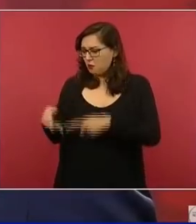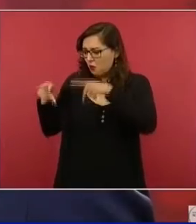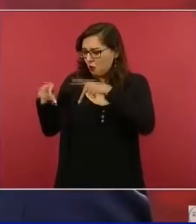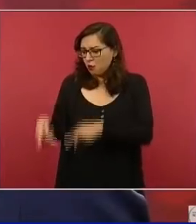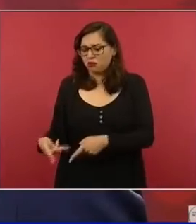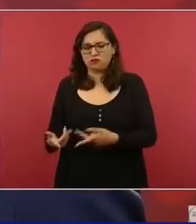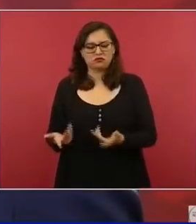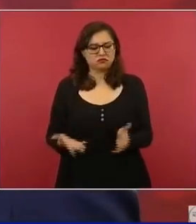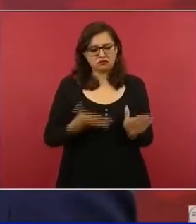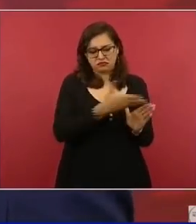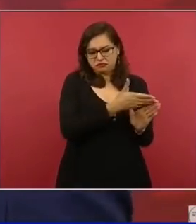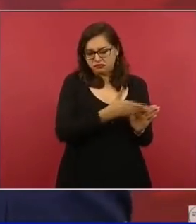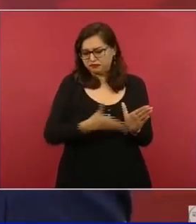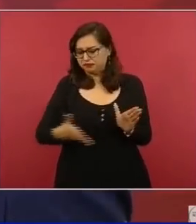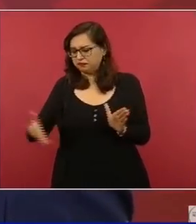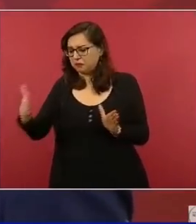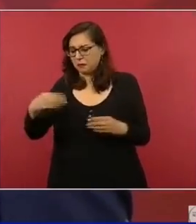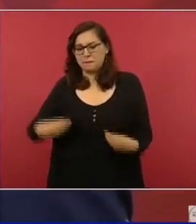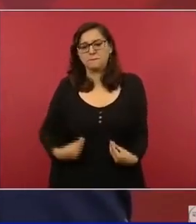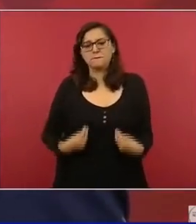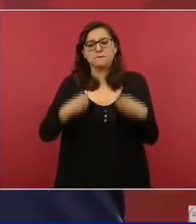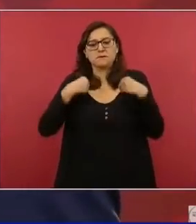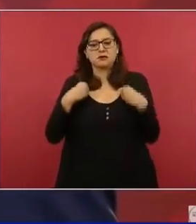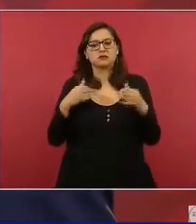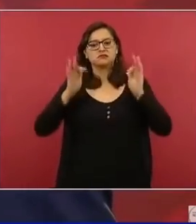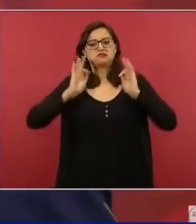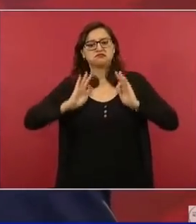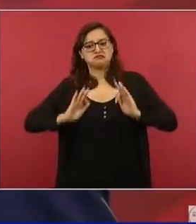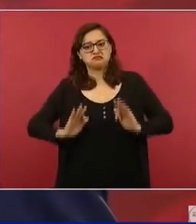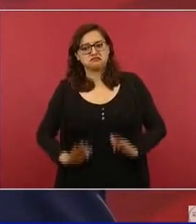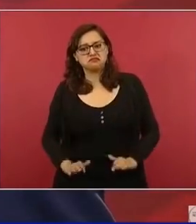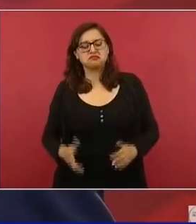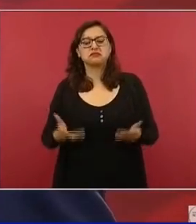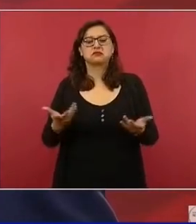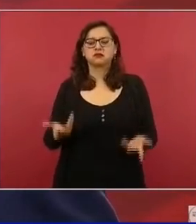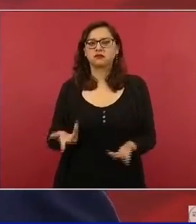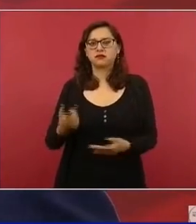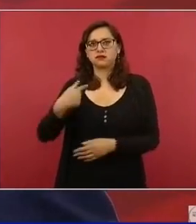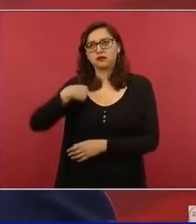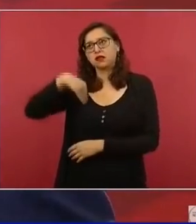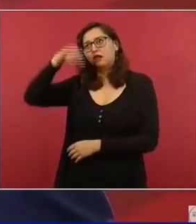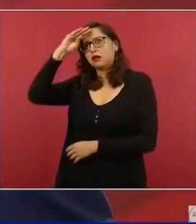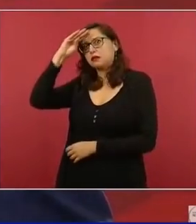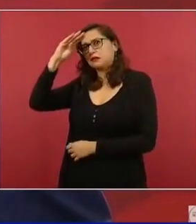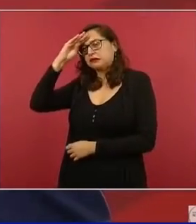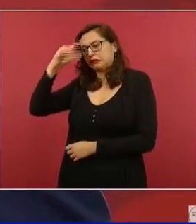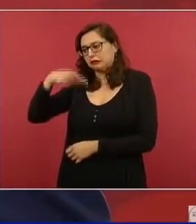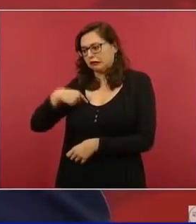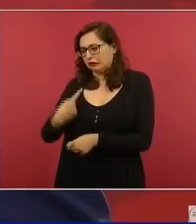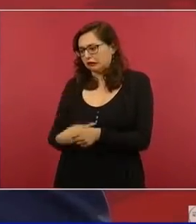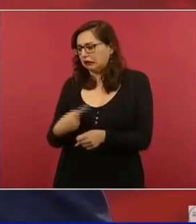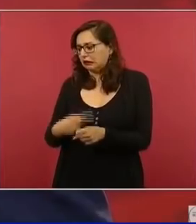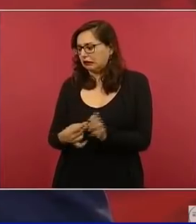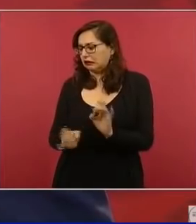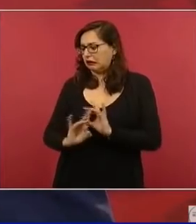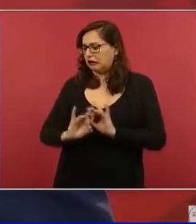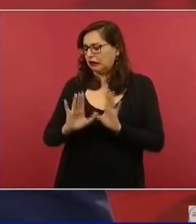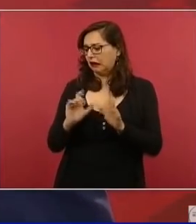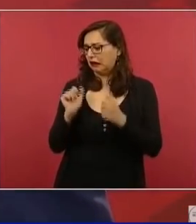preocupado por cómo le voy a hacer